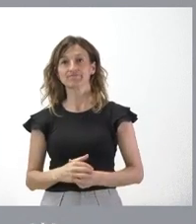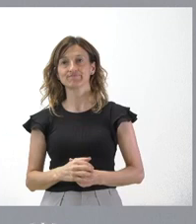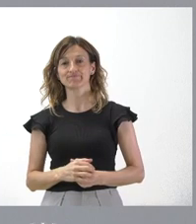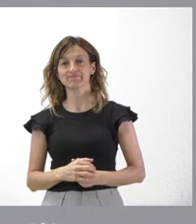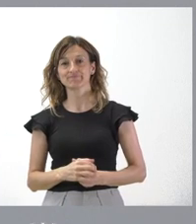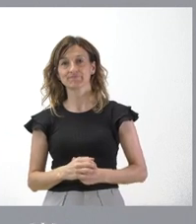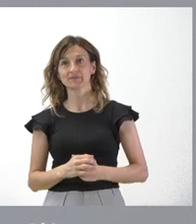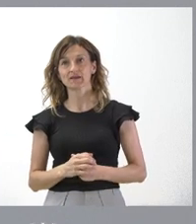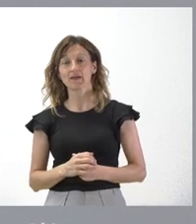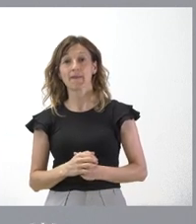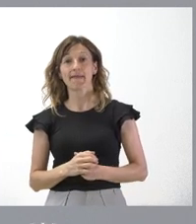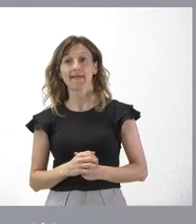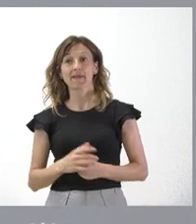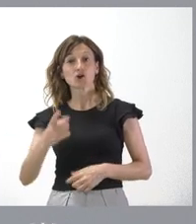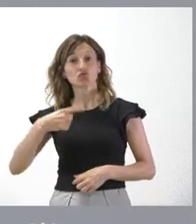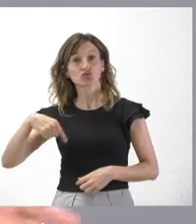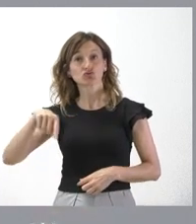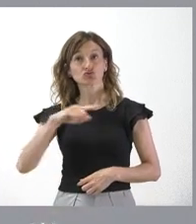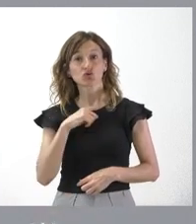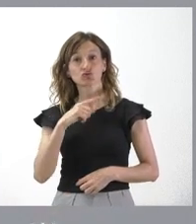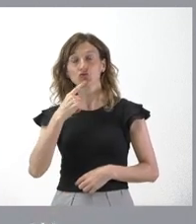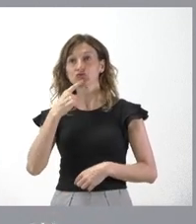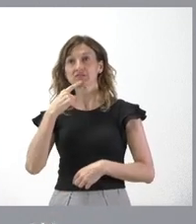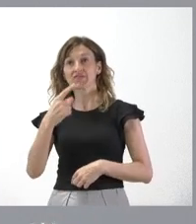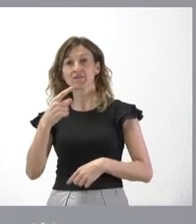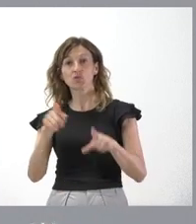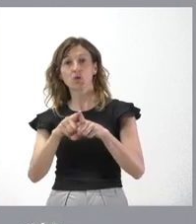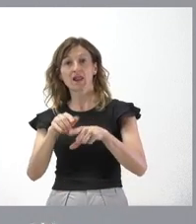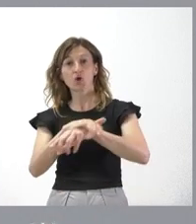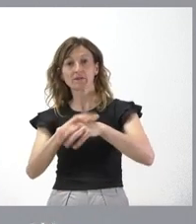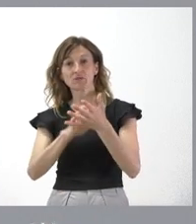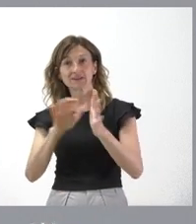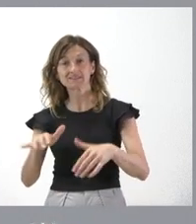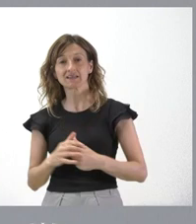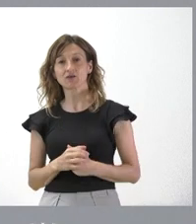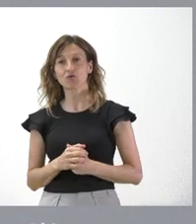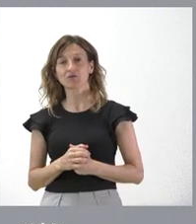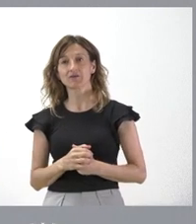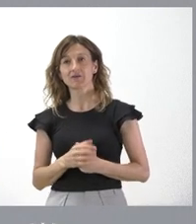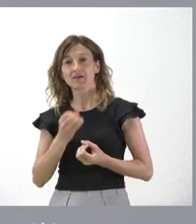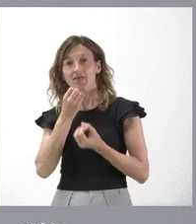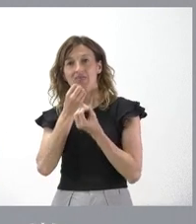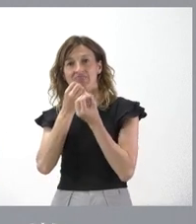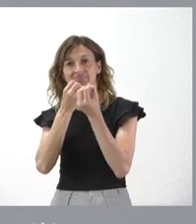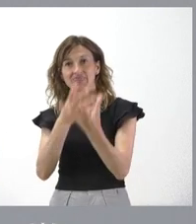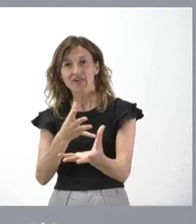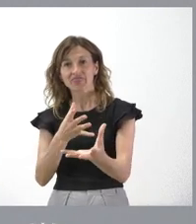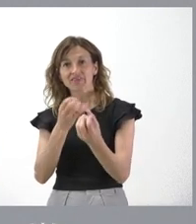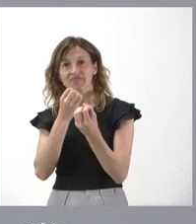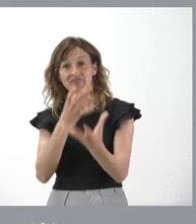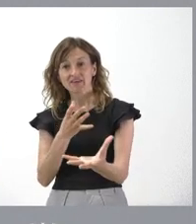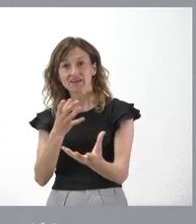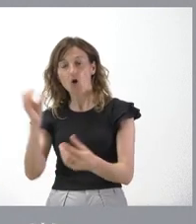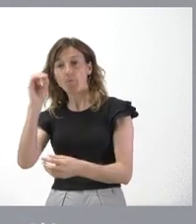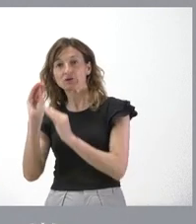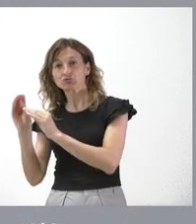lo que decimos es lo que podemos decir como Gobierno de Castilla y León, lo que no podemos pronunciarnos es por lo